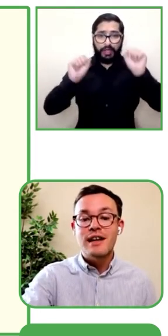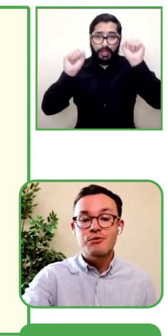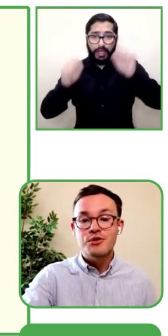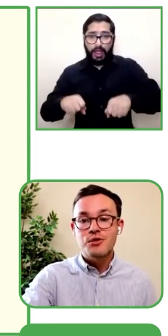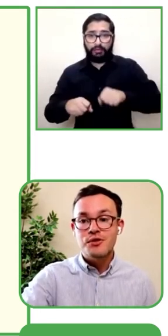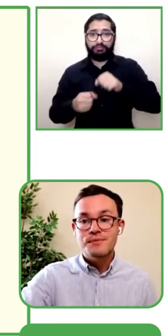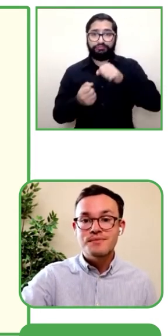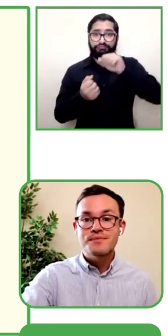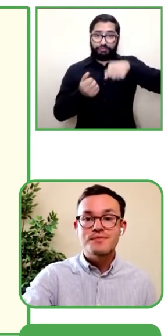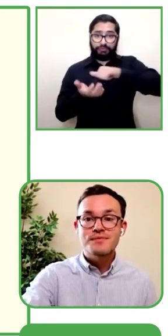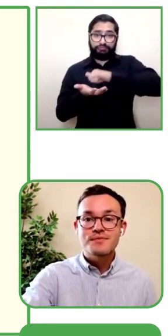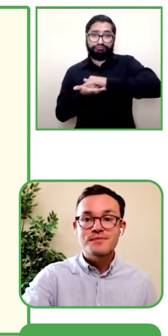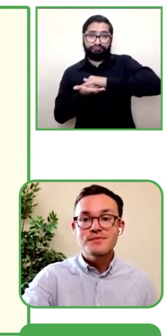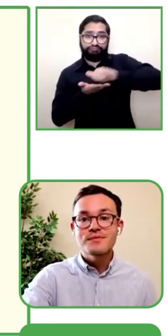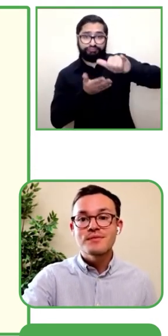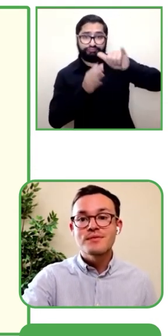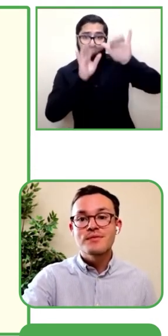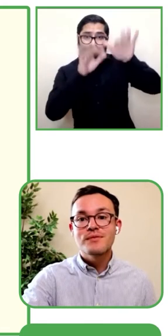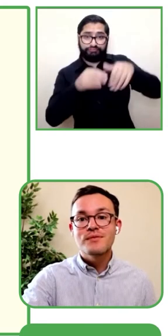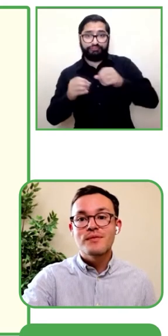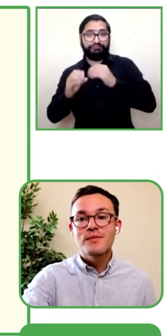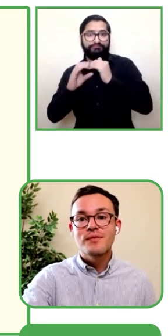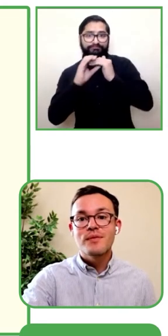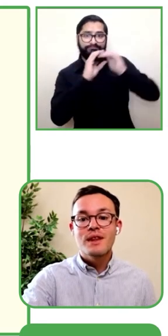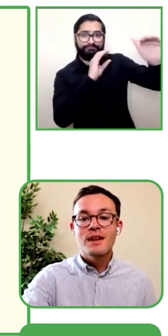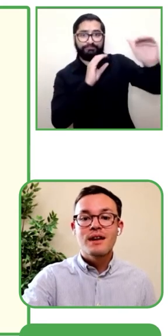en nuestras aplicaciones para esto.